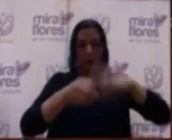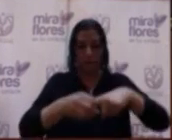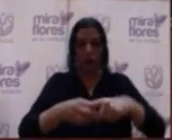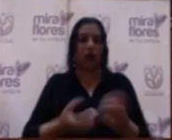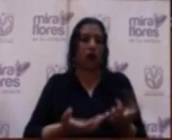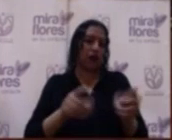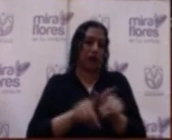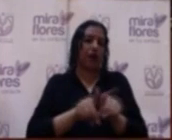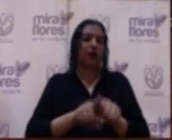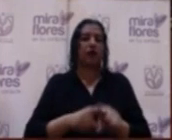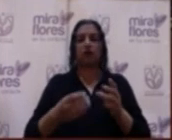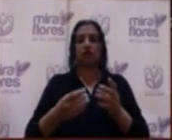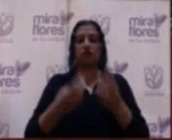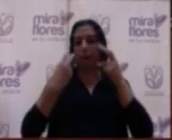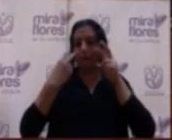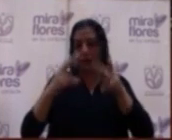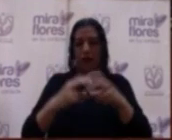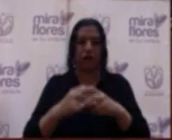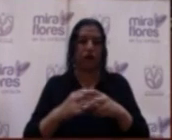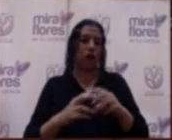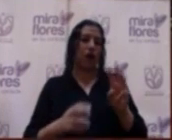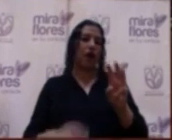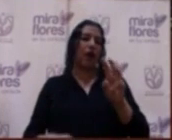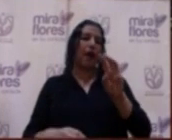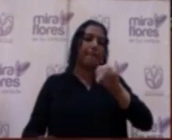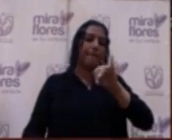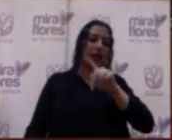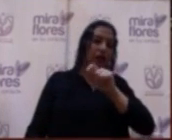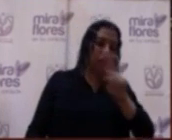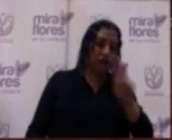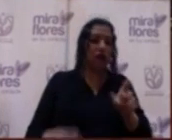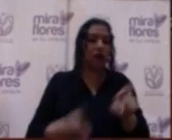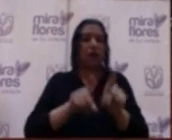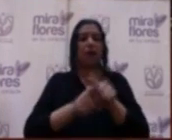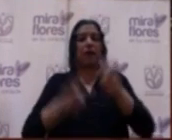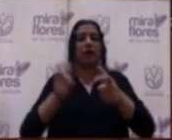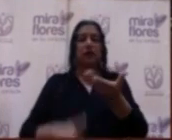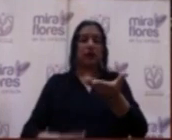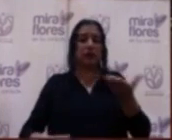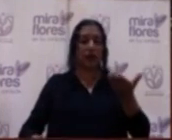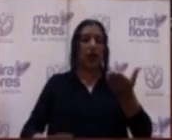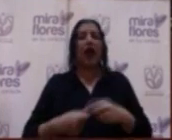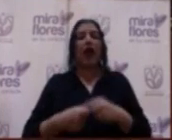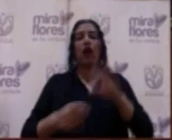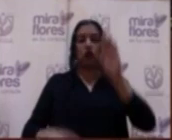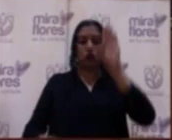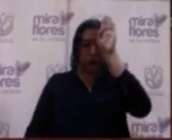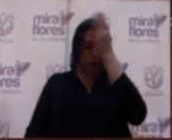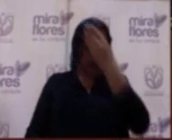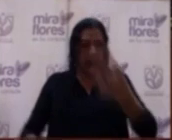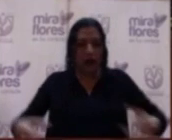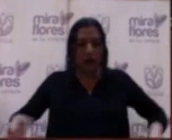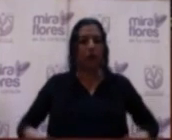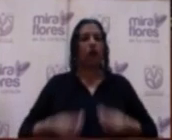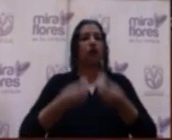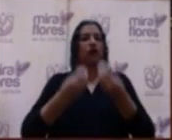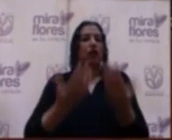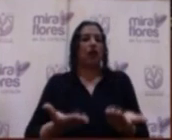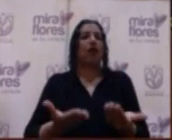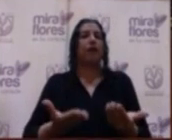siguiendo por los medios de Miratv o para los visitantes, a los bomberos les hemos entregado